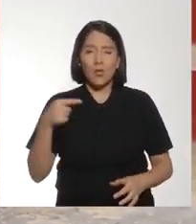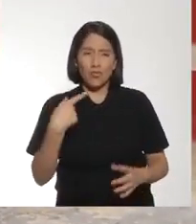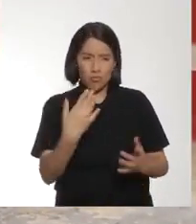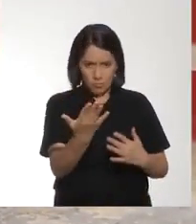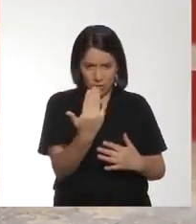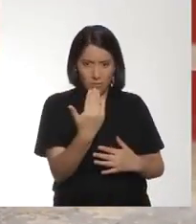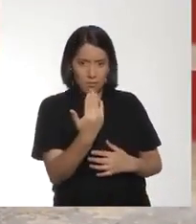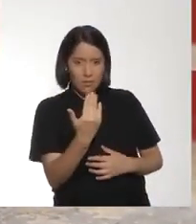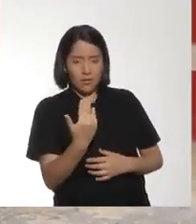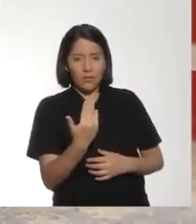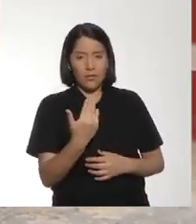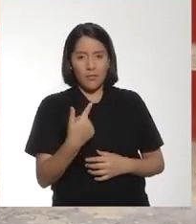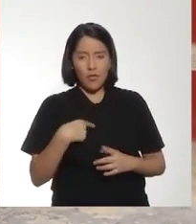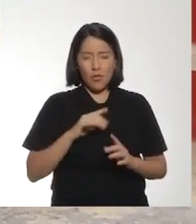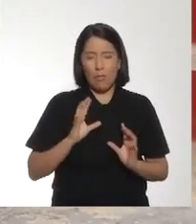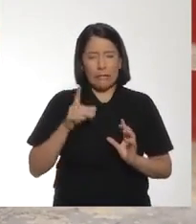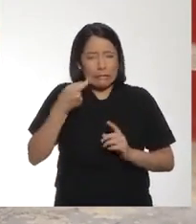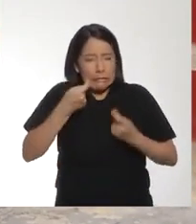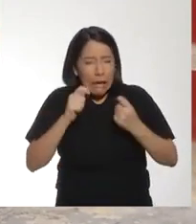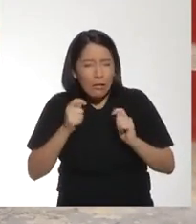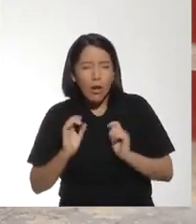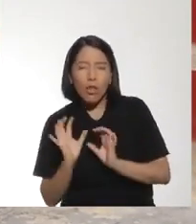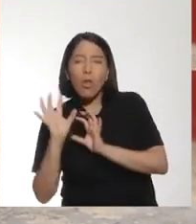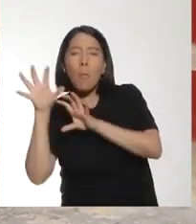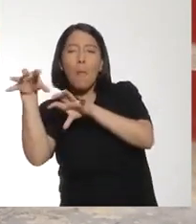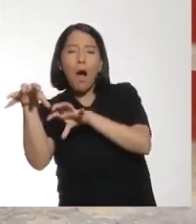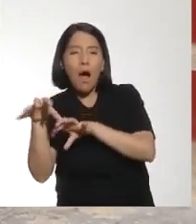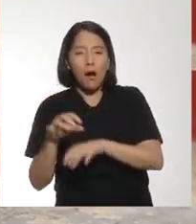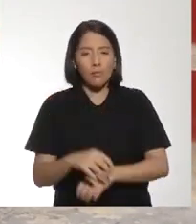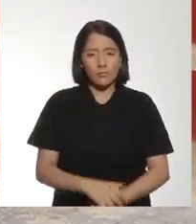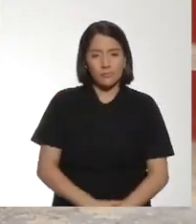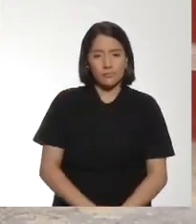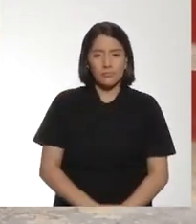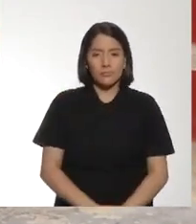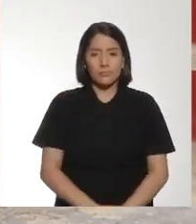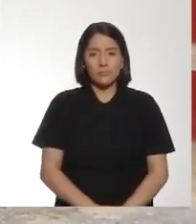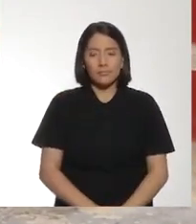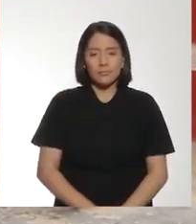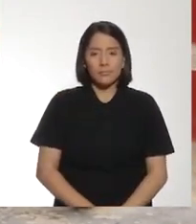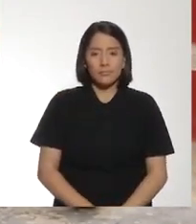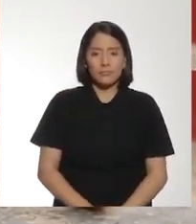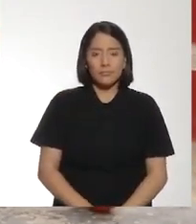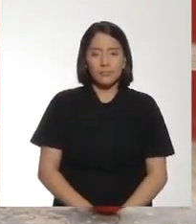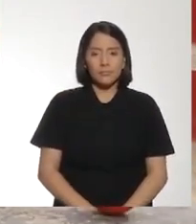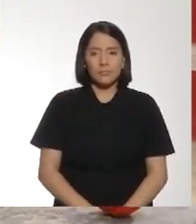Tú me puedes marcar. Ya. Y yo le voy a tratar de pasar a... Ajá, a Javi, ya.